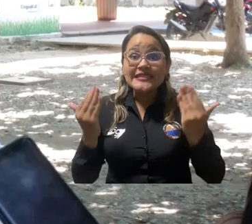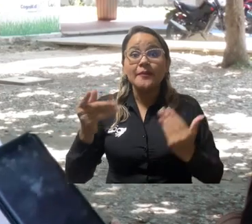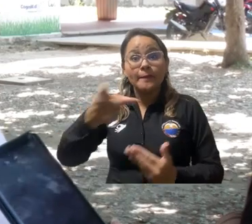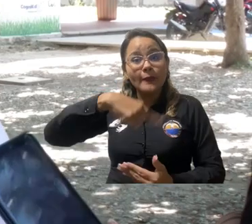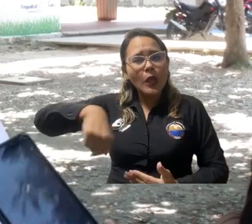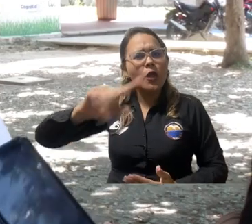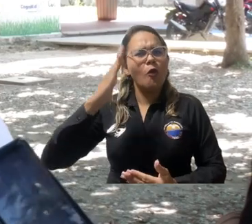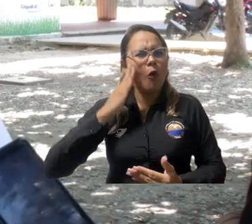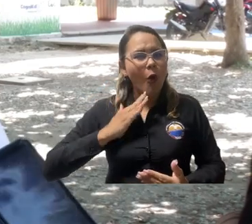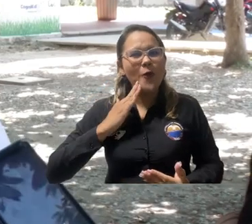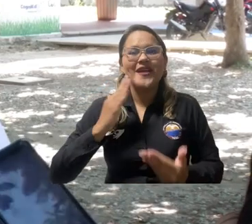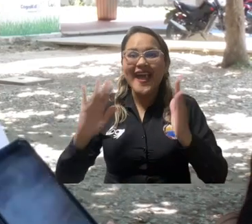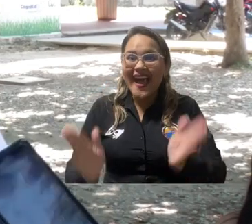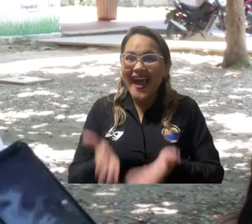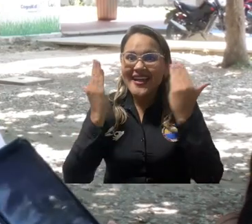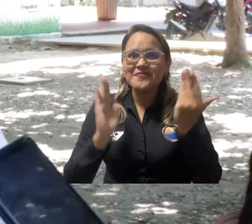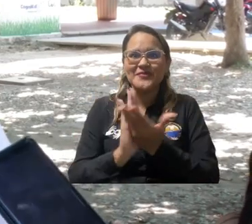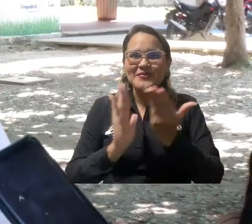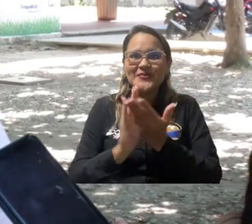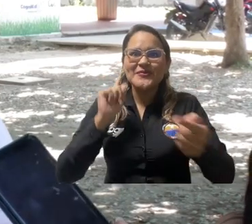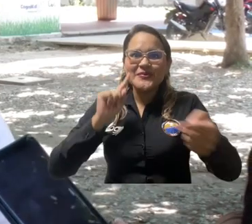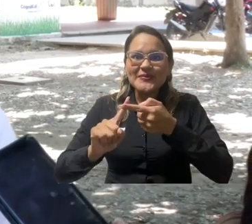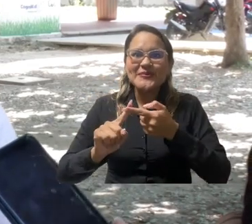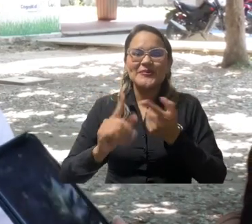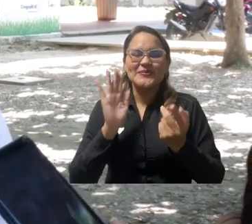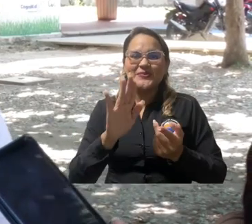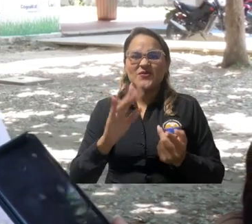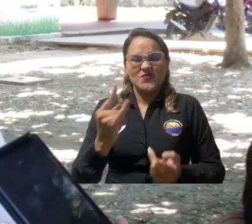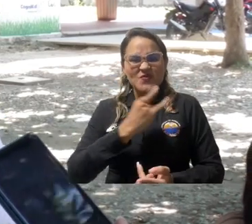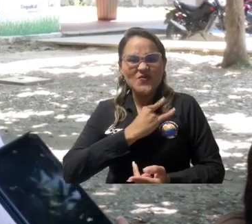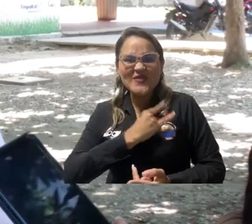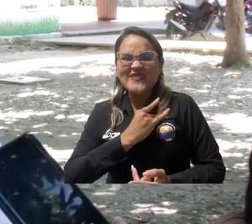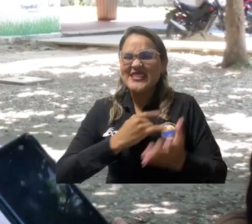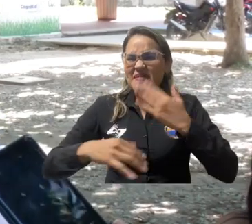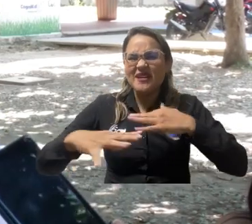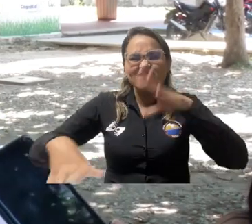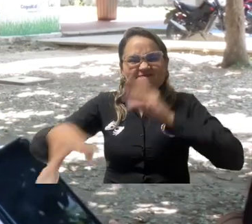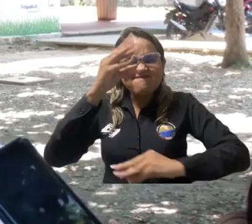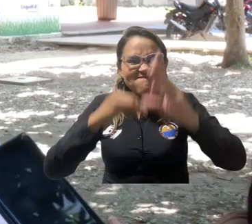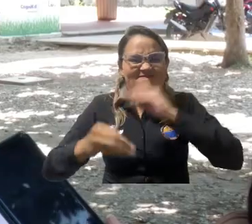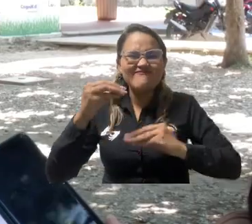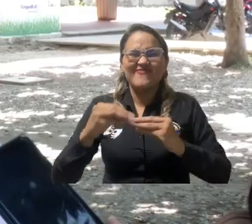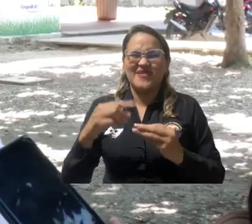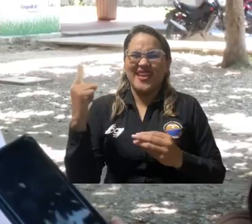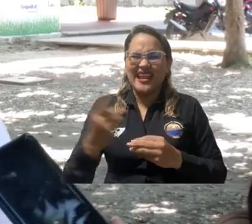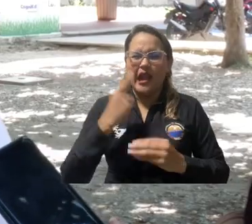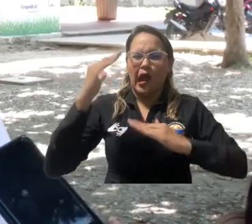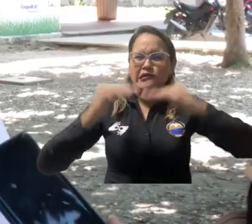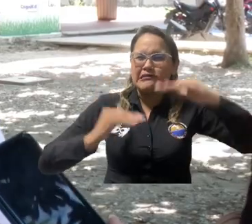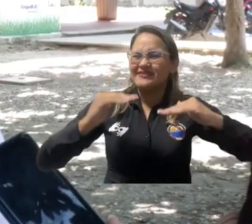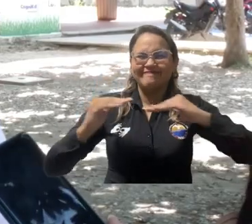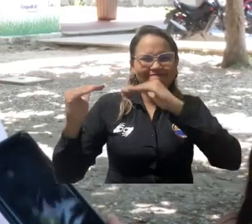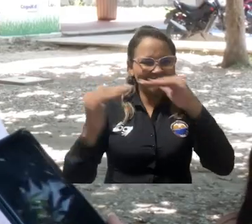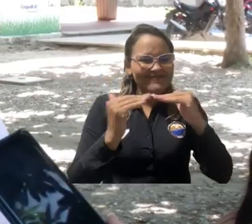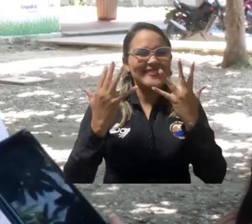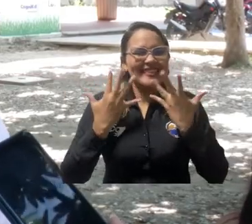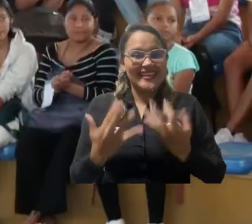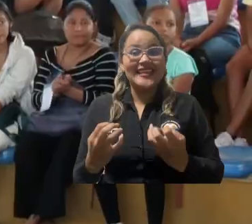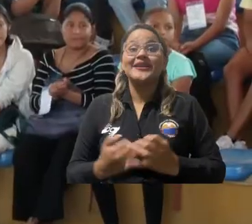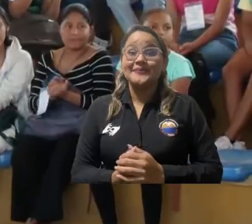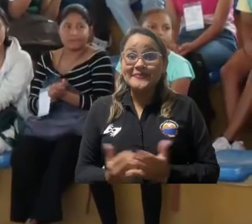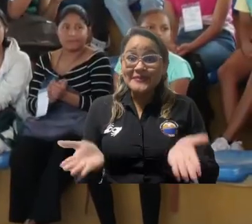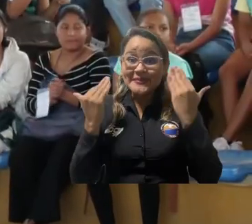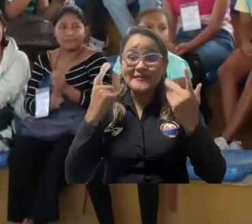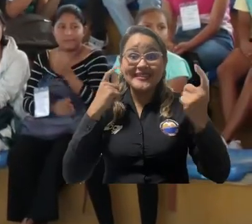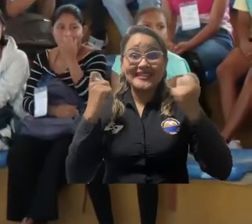la Universidad del Magdalena, hacer realidad su proyecto de vida, a decirle sí a la educación superior, a ayudarnos a romper esas brechas de inequidad